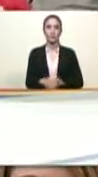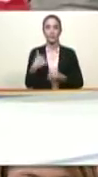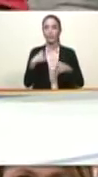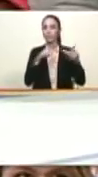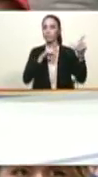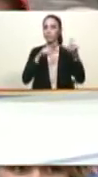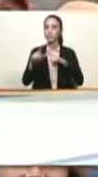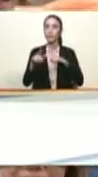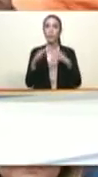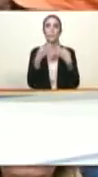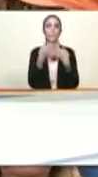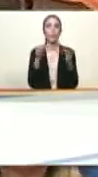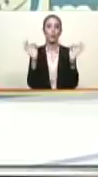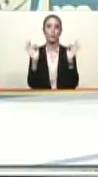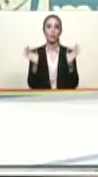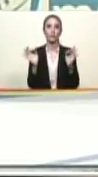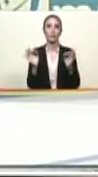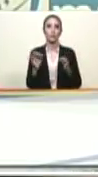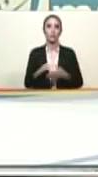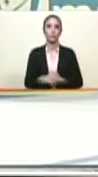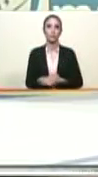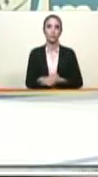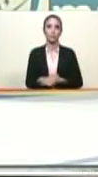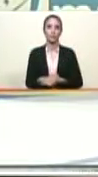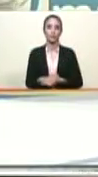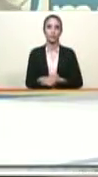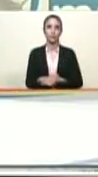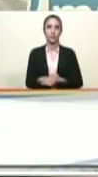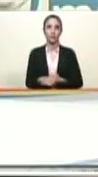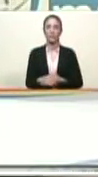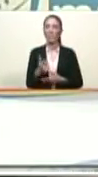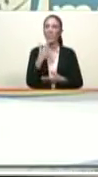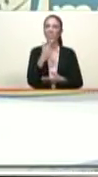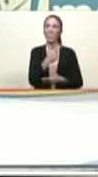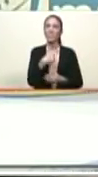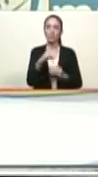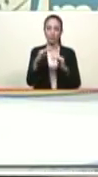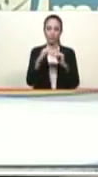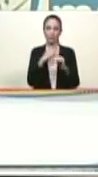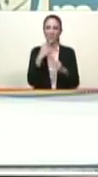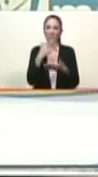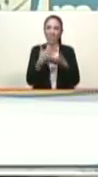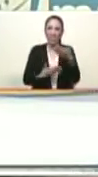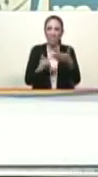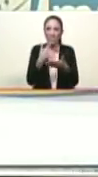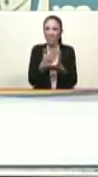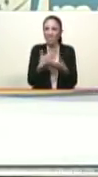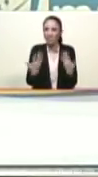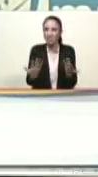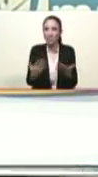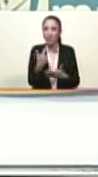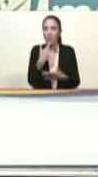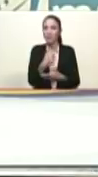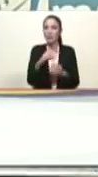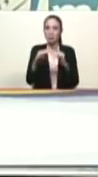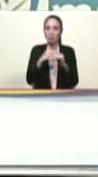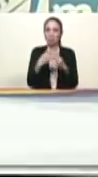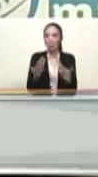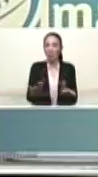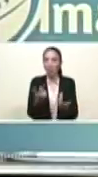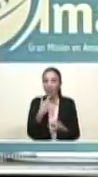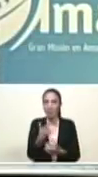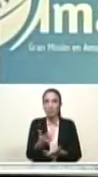¡Excelente! Le llegó el mensajito. ¿Qué dice el mensaje? Vamos a ver qué dice el mensaje.